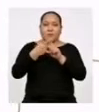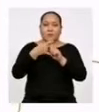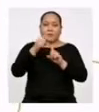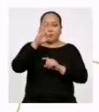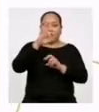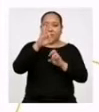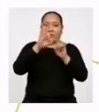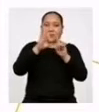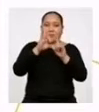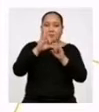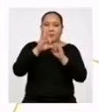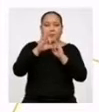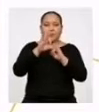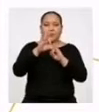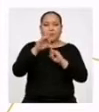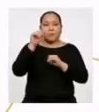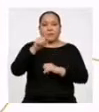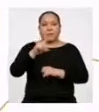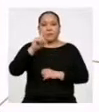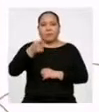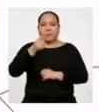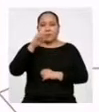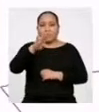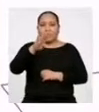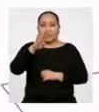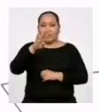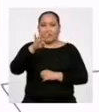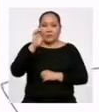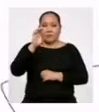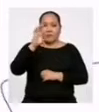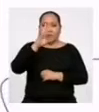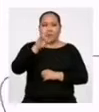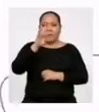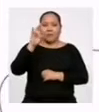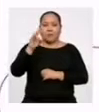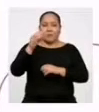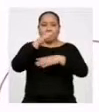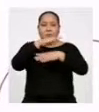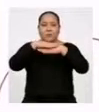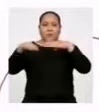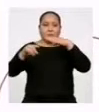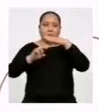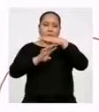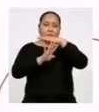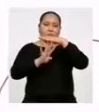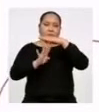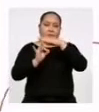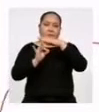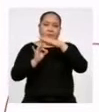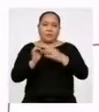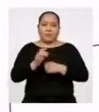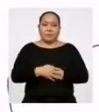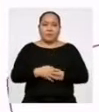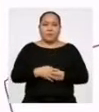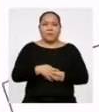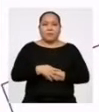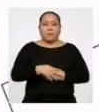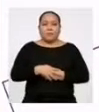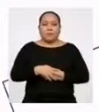o sea, 1477 entre el número total de datos, que es 48.